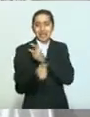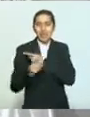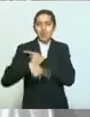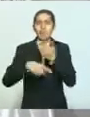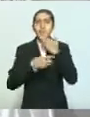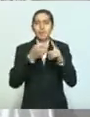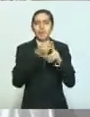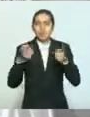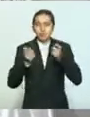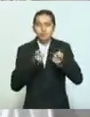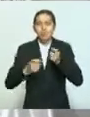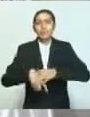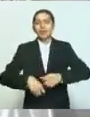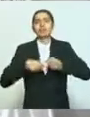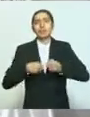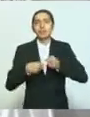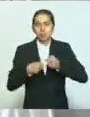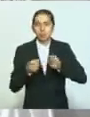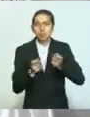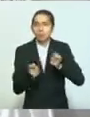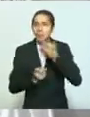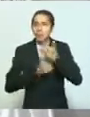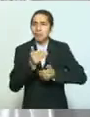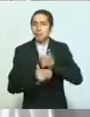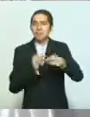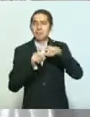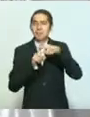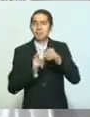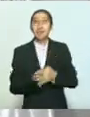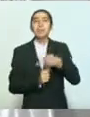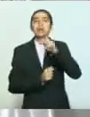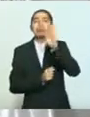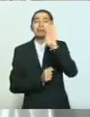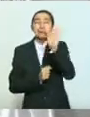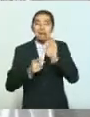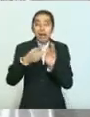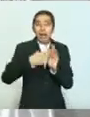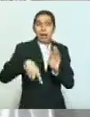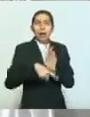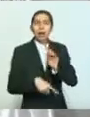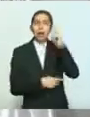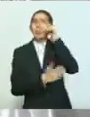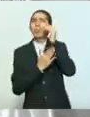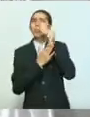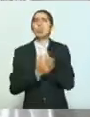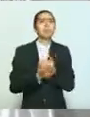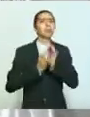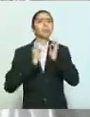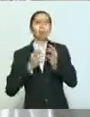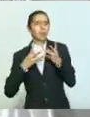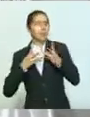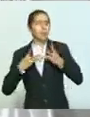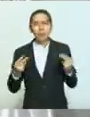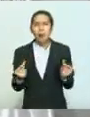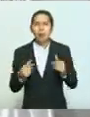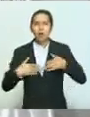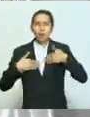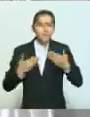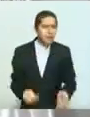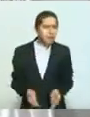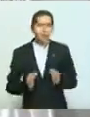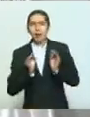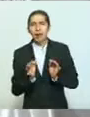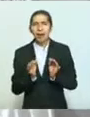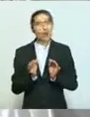ordenado y fortalecido. Sin embargo, si nos relajamos, si nos confiamos, la situación se